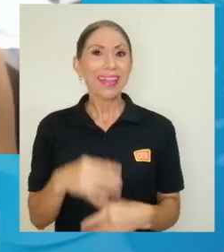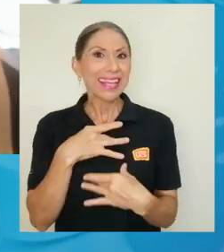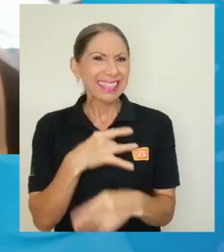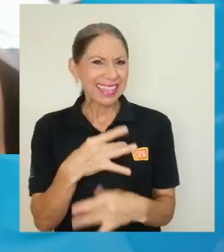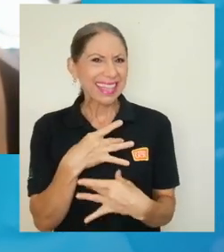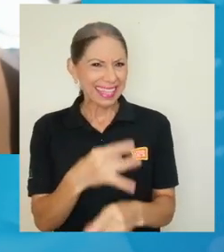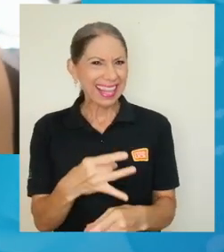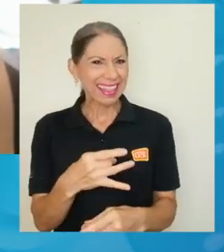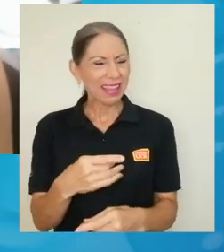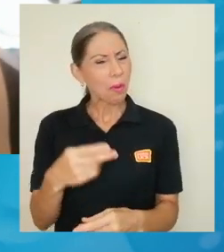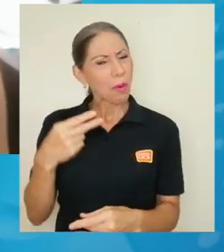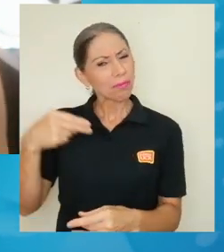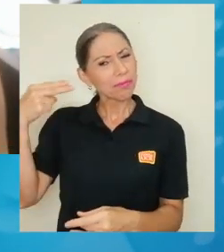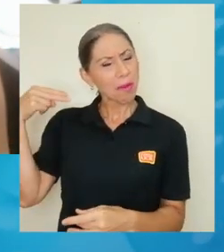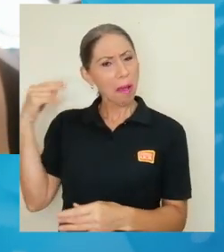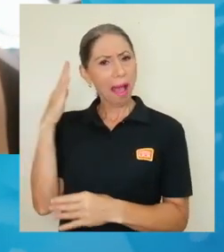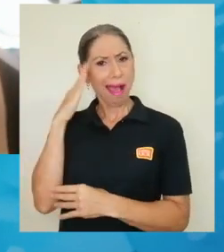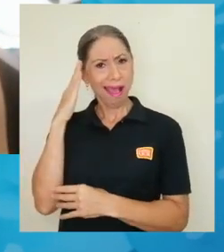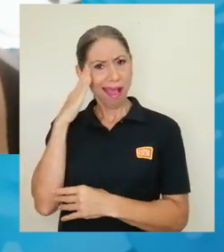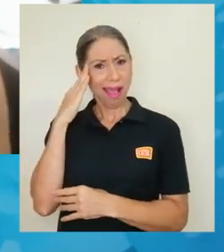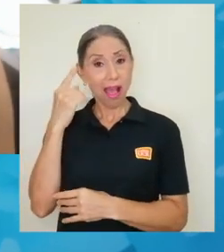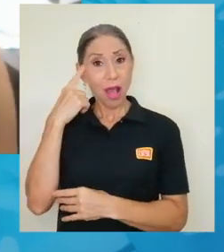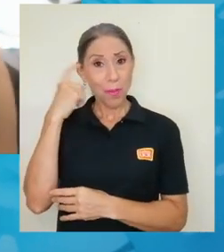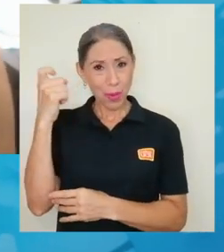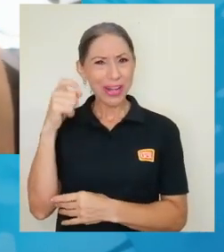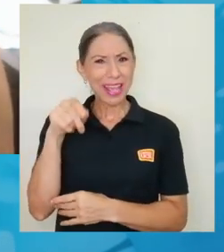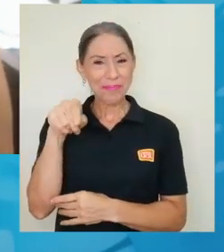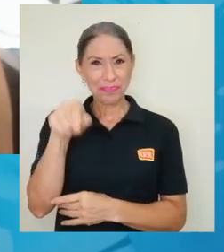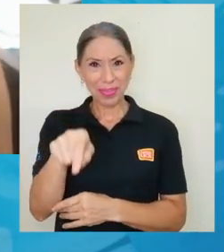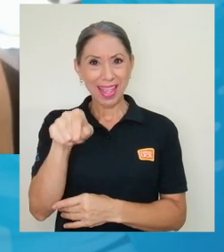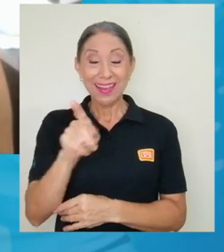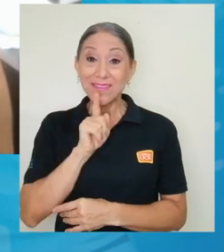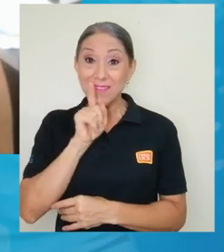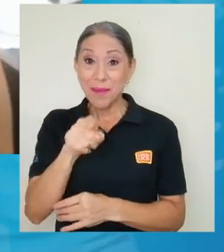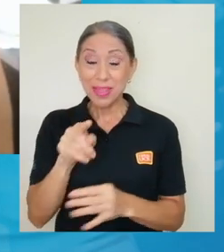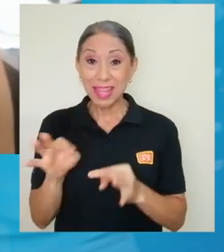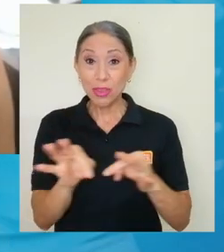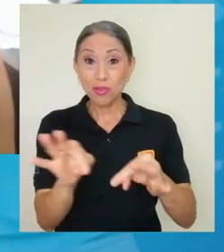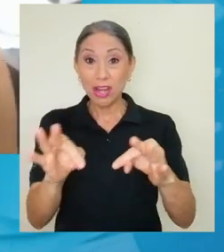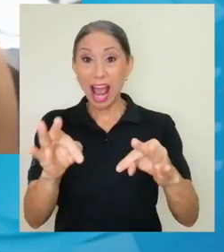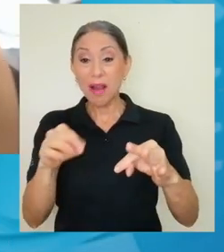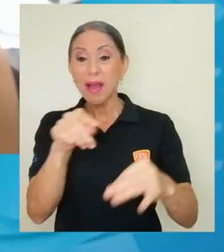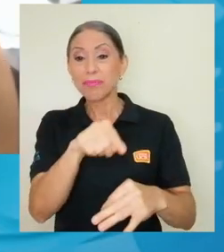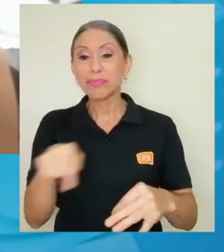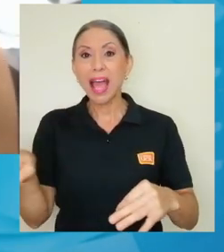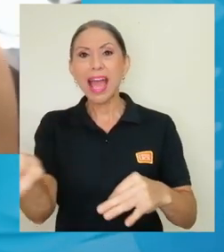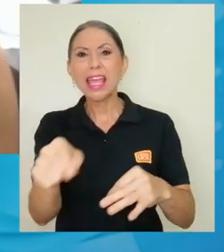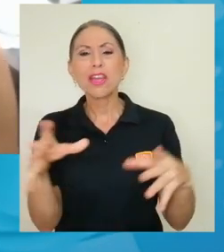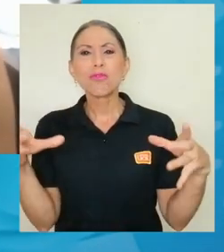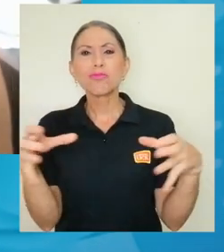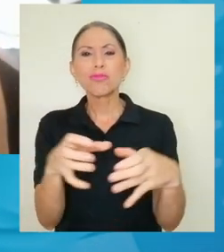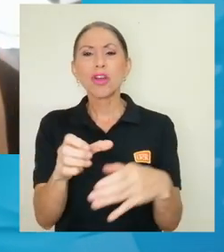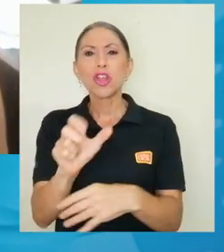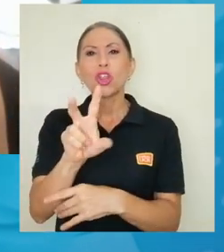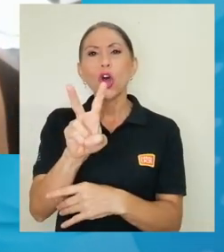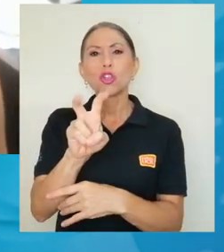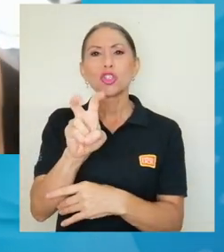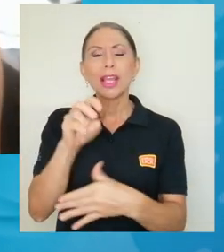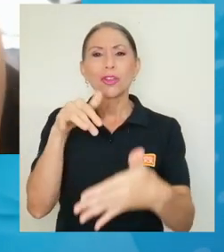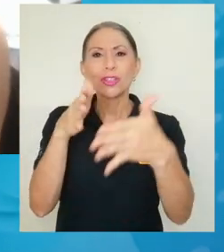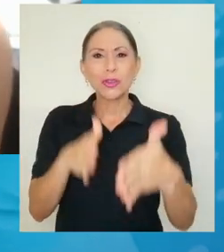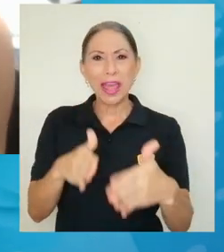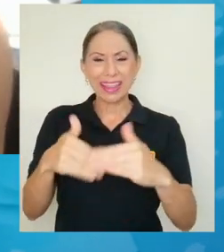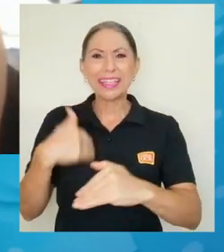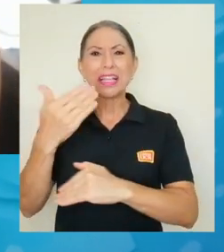interesante cuando uno ve la historia porque era una población en la sede de Tuvialba de 200 estudiantes, después 300,